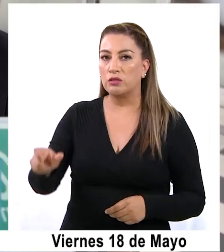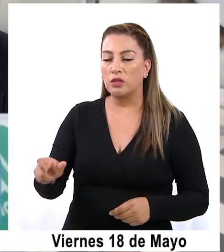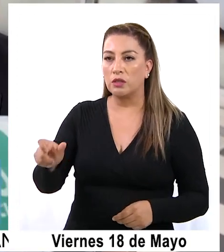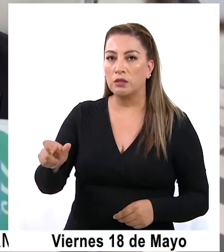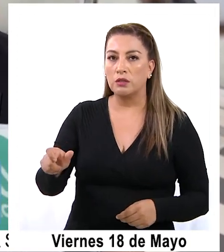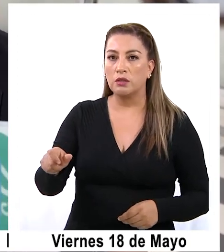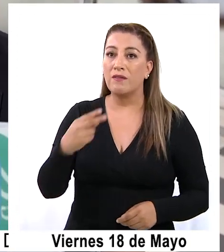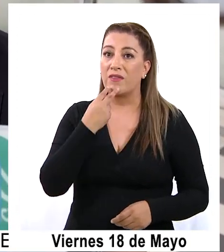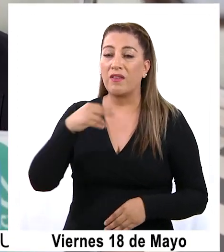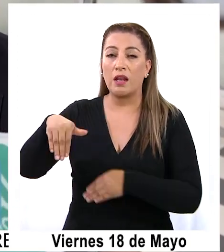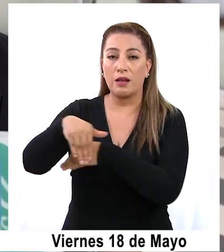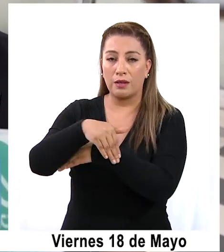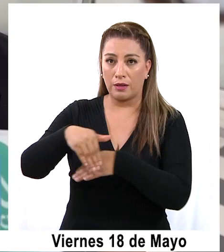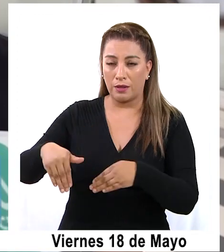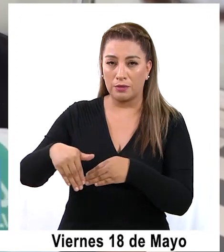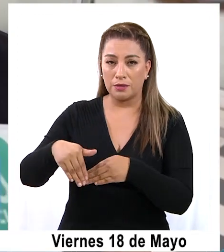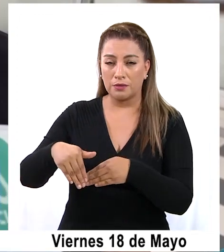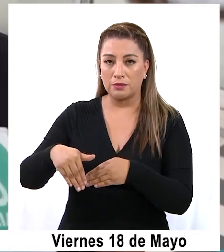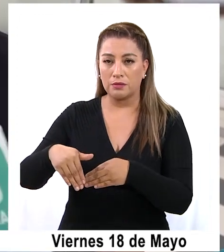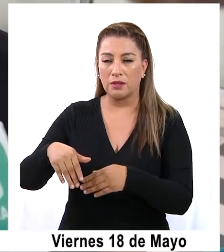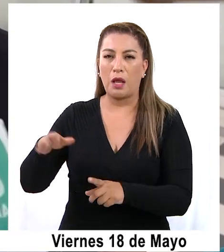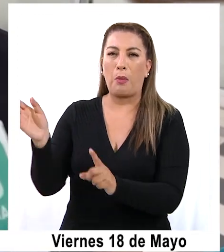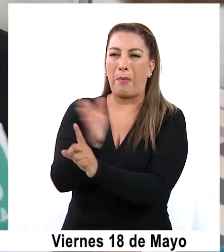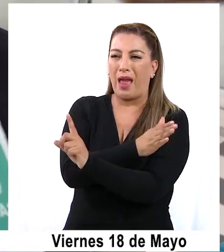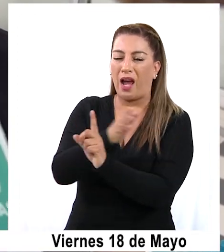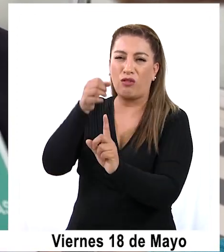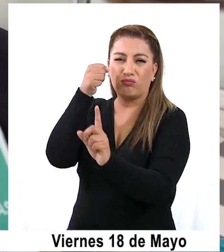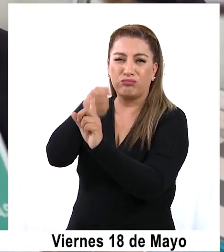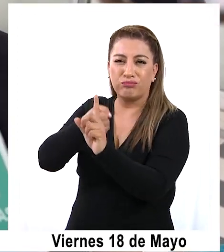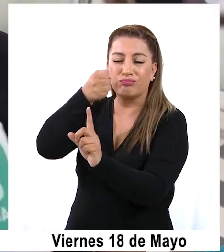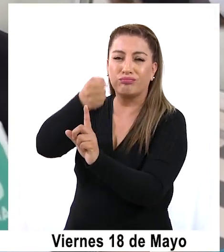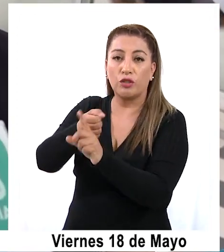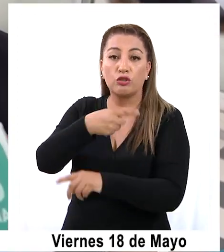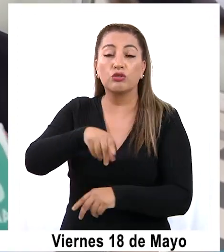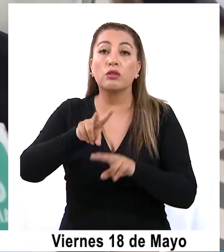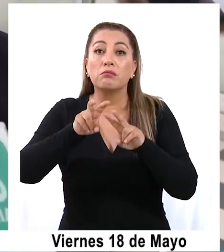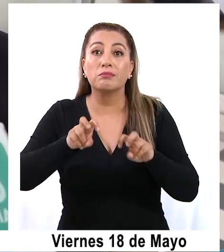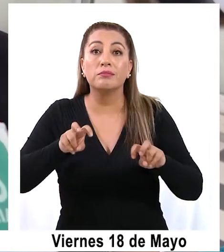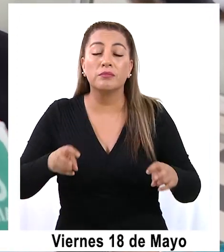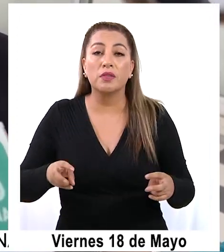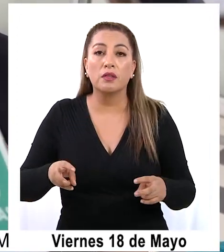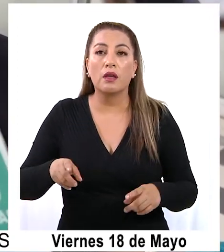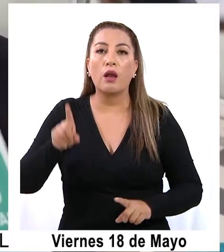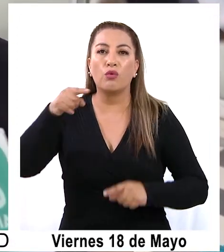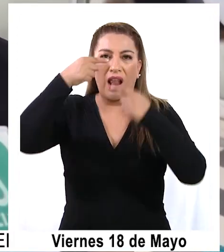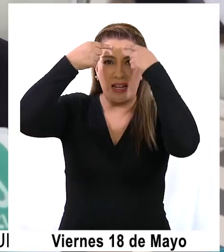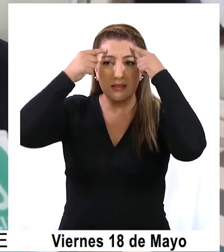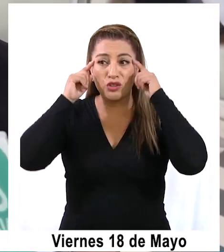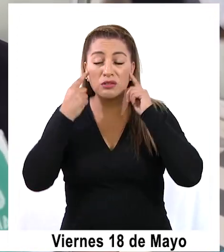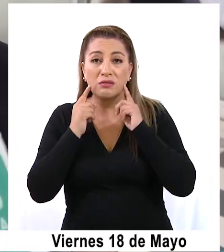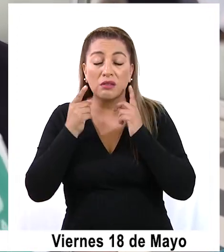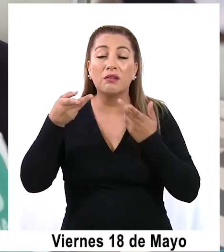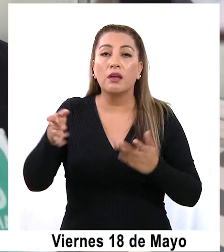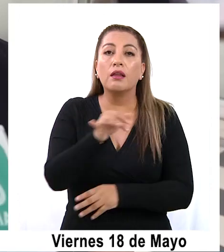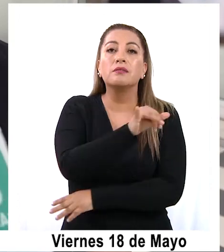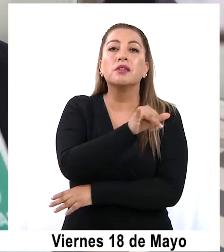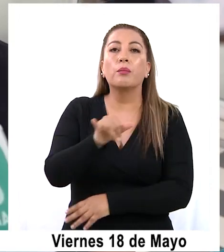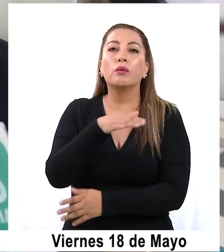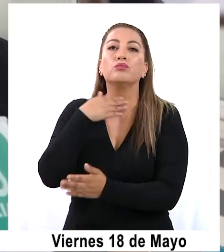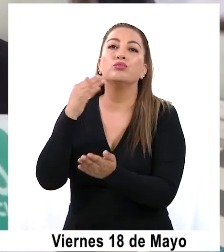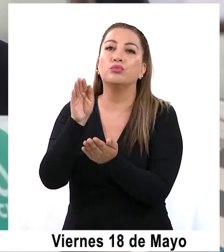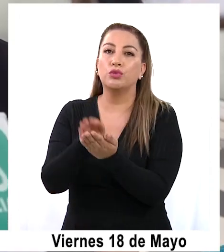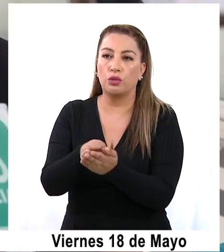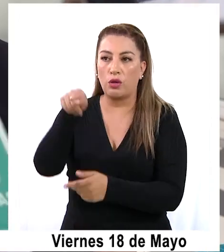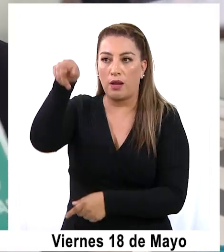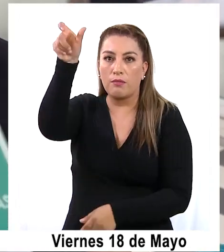persona que se encuentra en situación de calle, en circunstancias que son materia de la investigación, producto de la cual le habrían generado lesiones, que finalmente acabaron con el